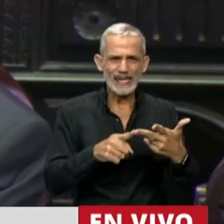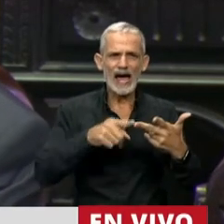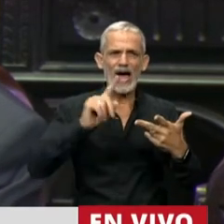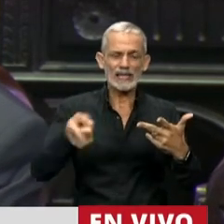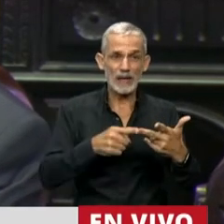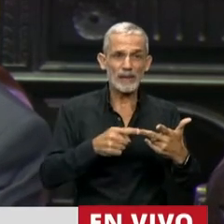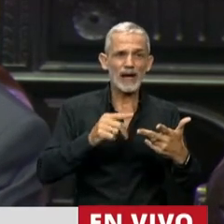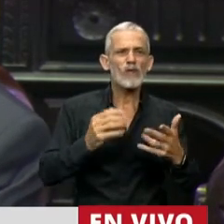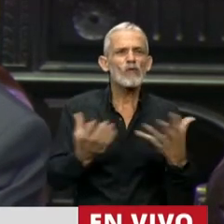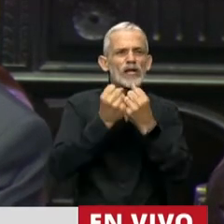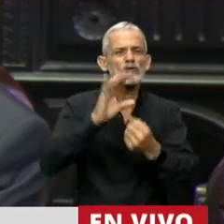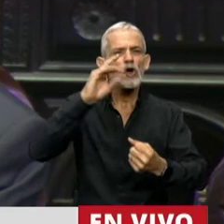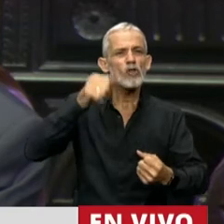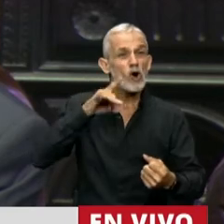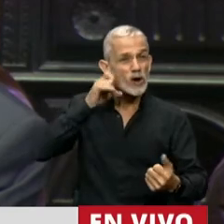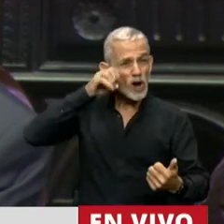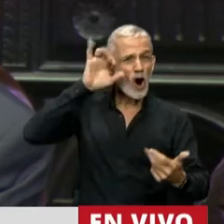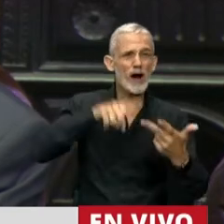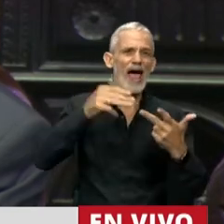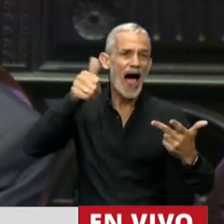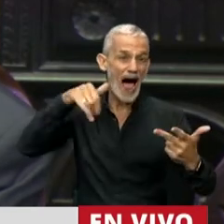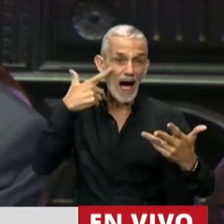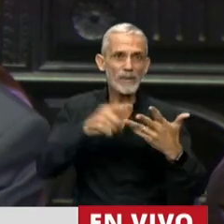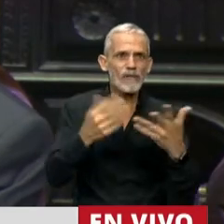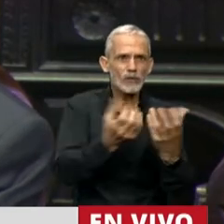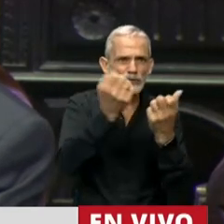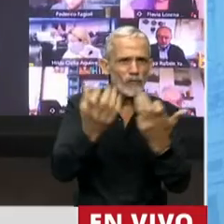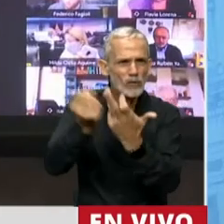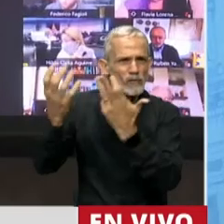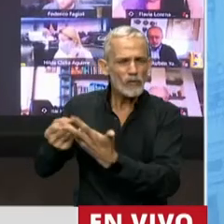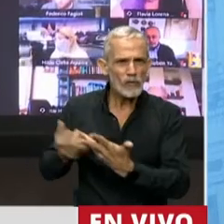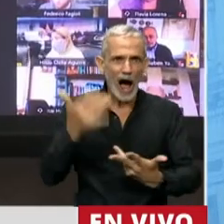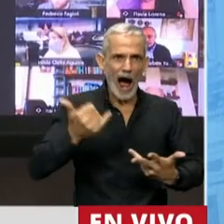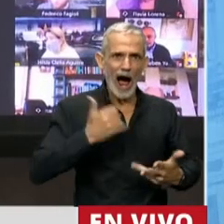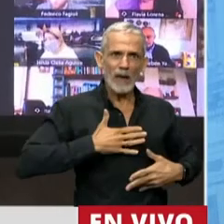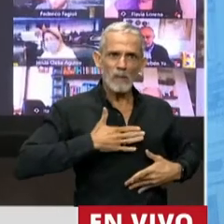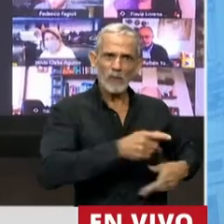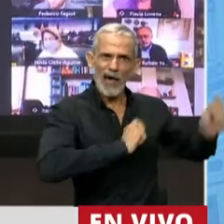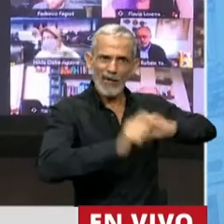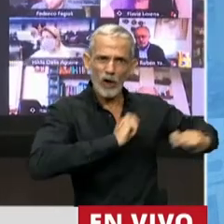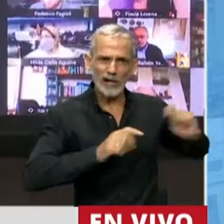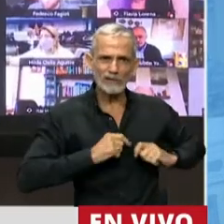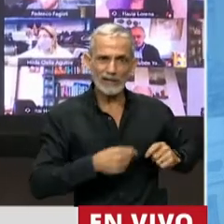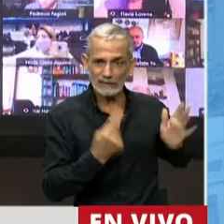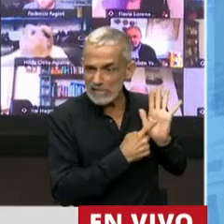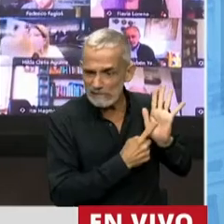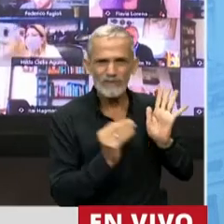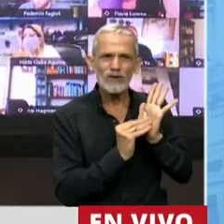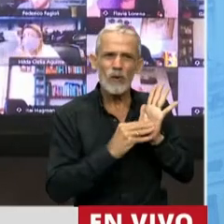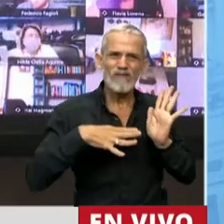Fundación Don Orione, la Fundación Gotau, la AMIA, y así podría seguir con nombrando instituciones